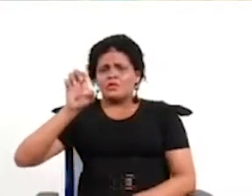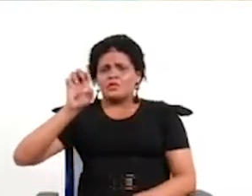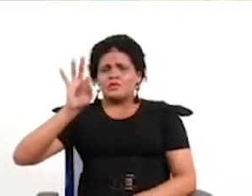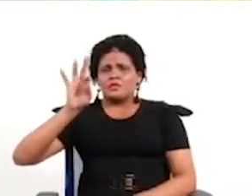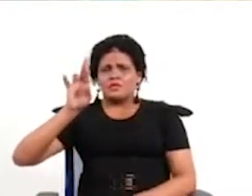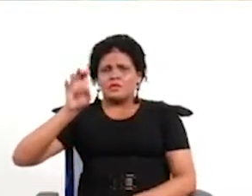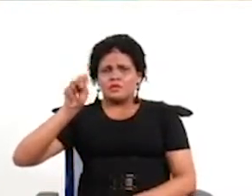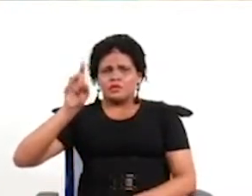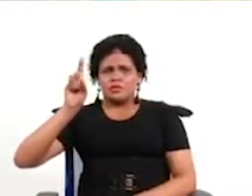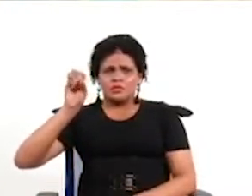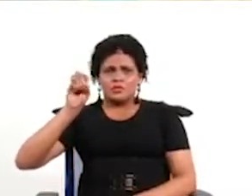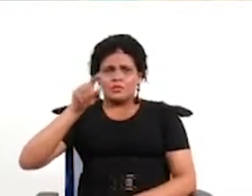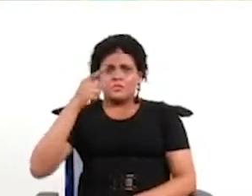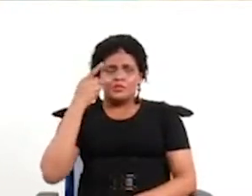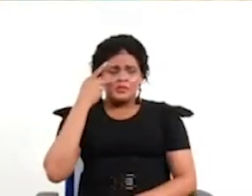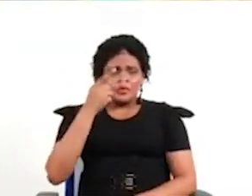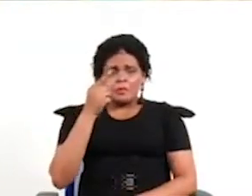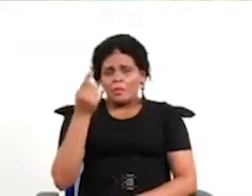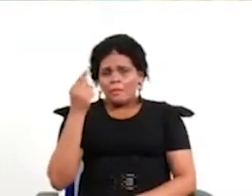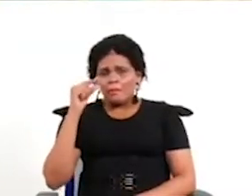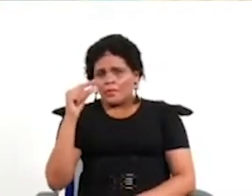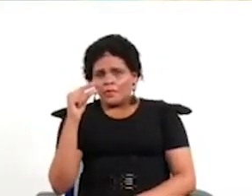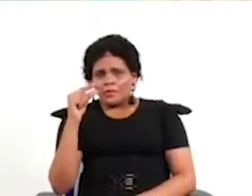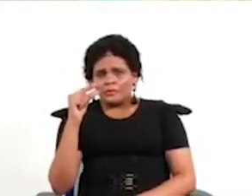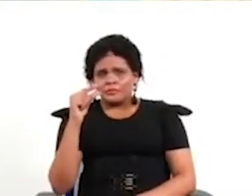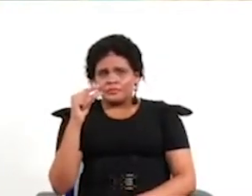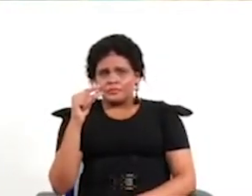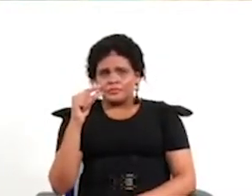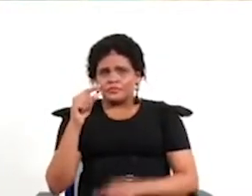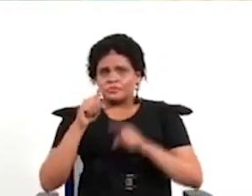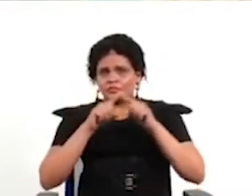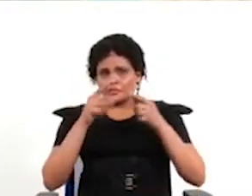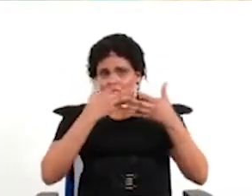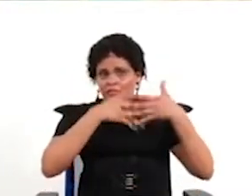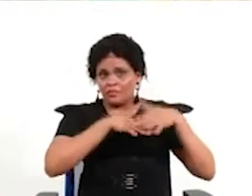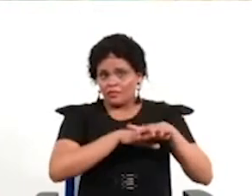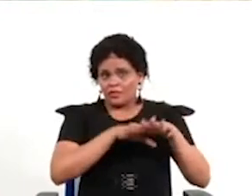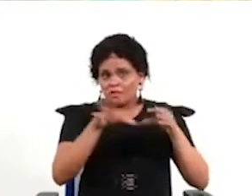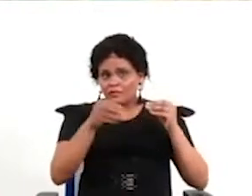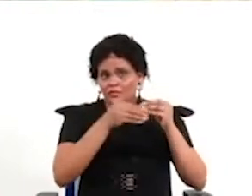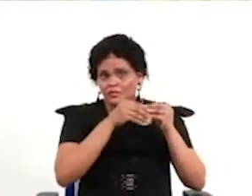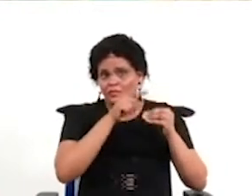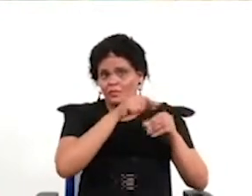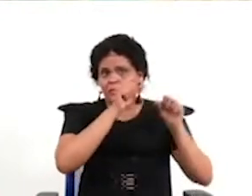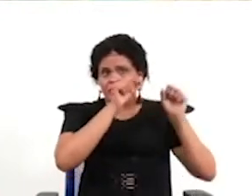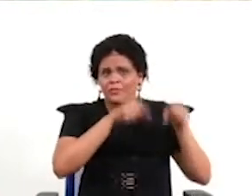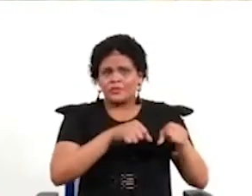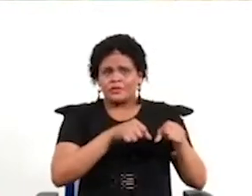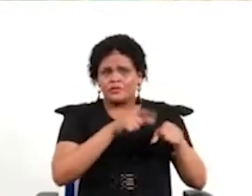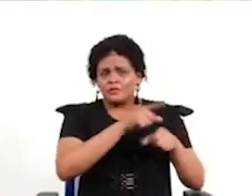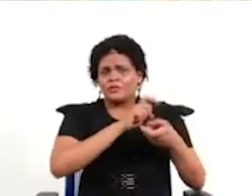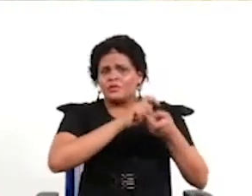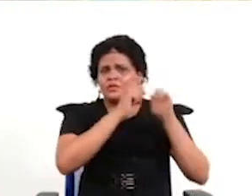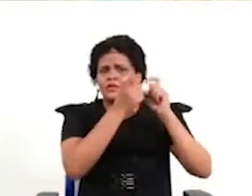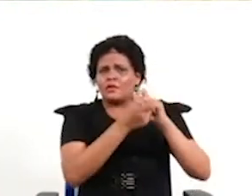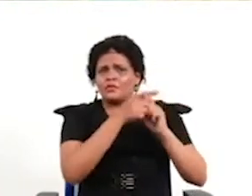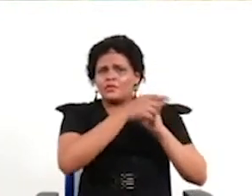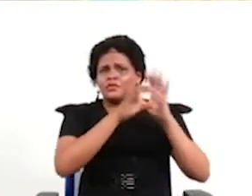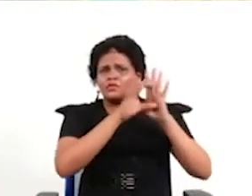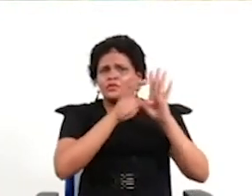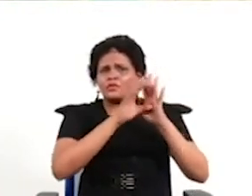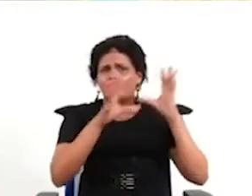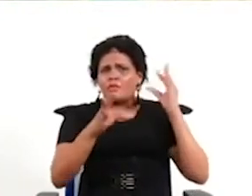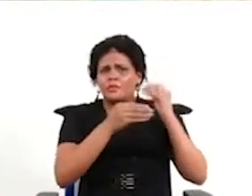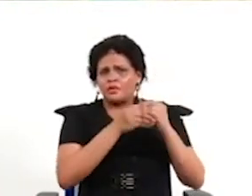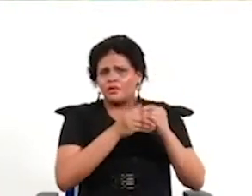Suiza está regulado en muy pocos lugares y que es el que permite a la ciudadanía plantear un cambio constitucional completo